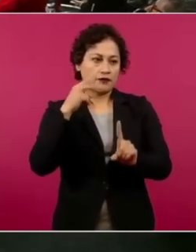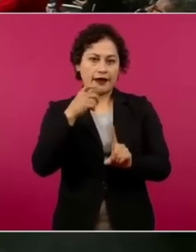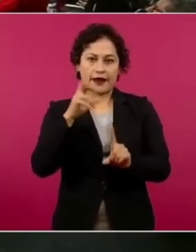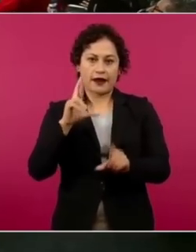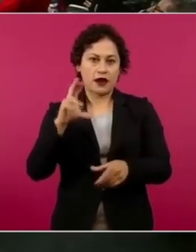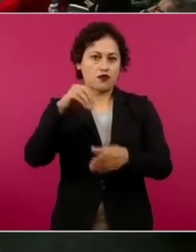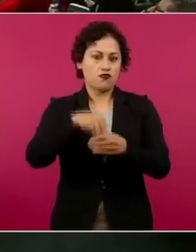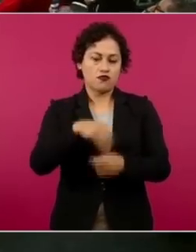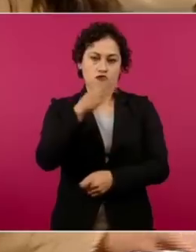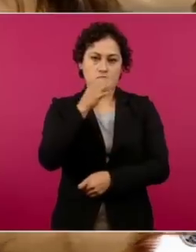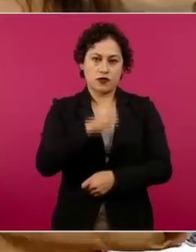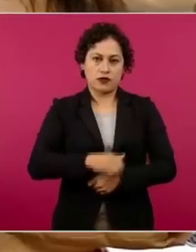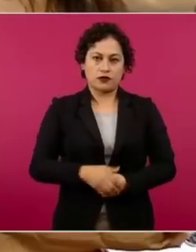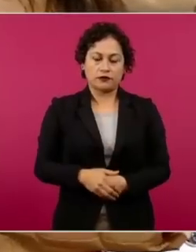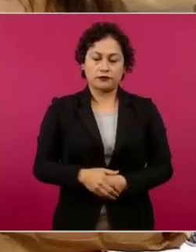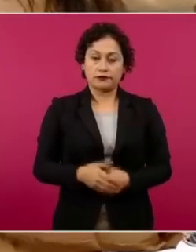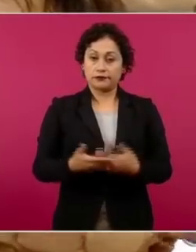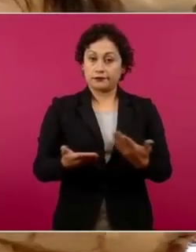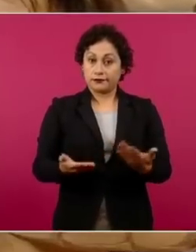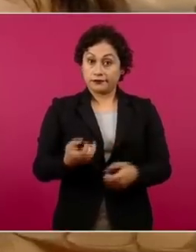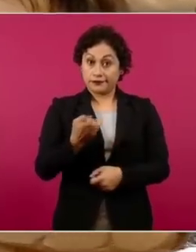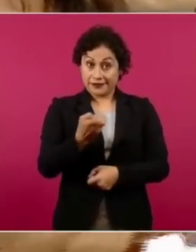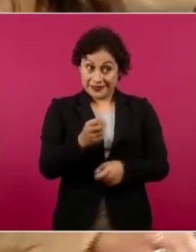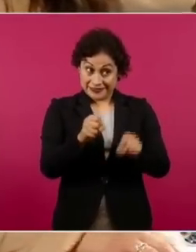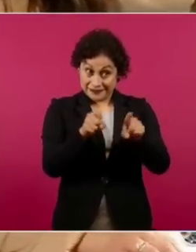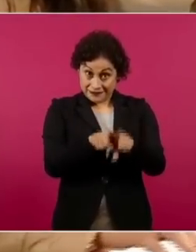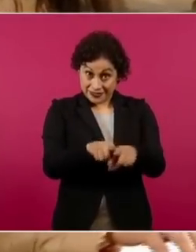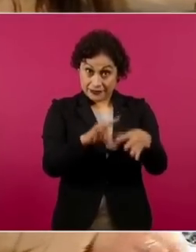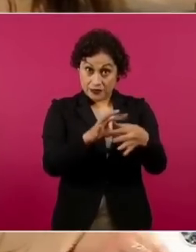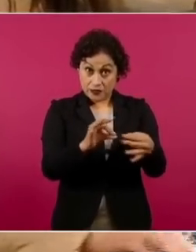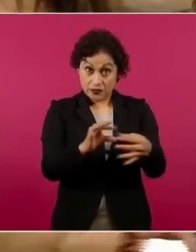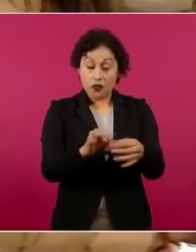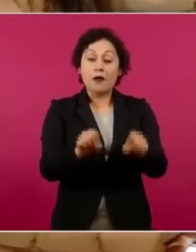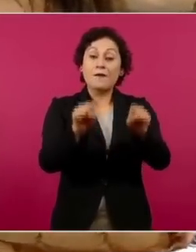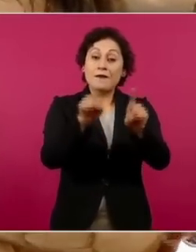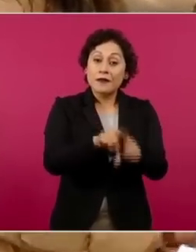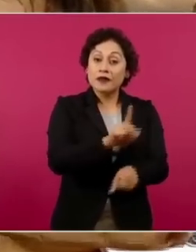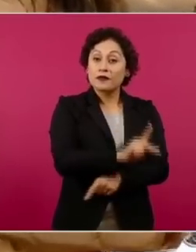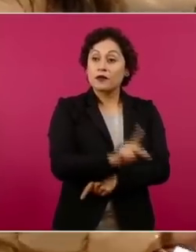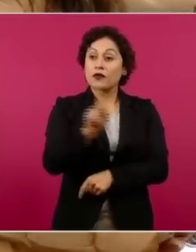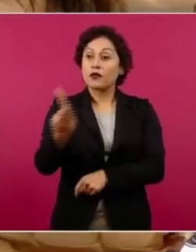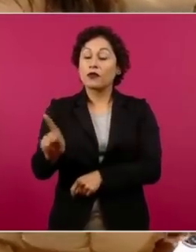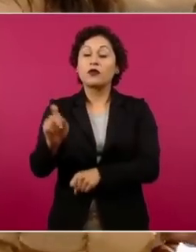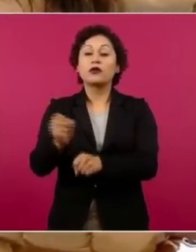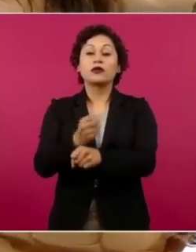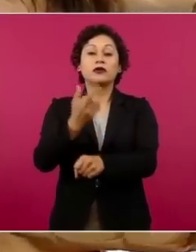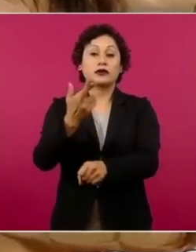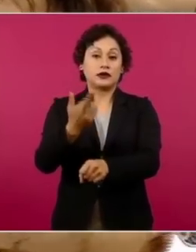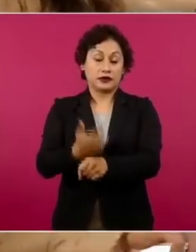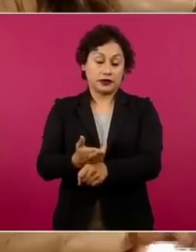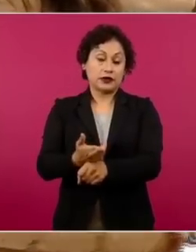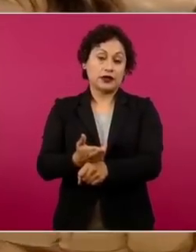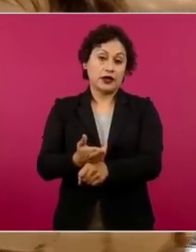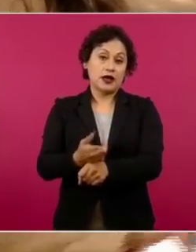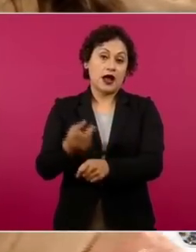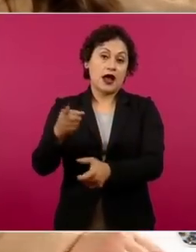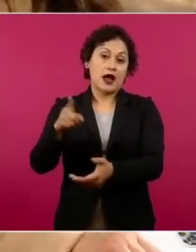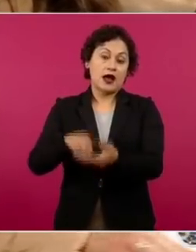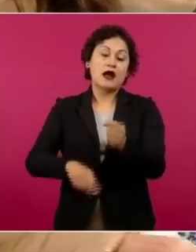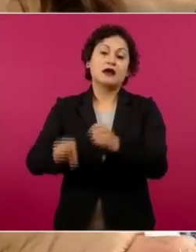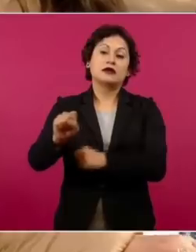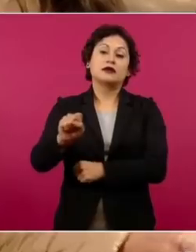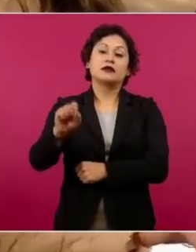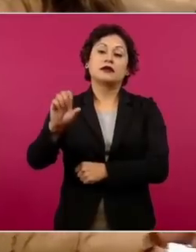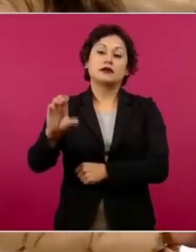Ese mismo planteamiento hizo la funcionaria de la Secretaría de Comunicaciones y Transportes, donde